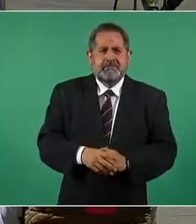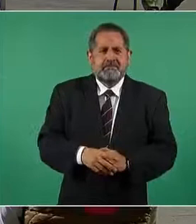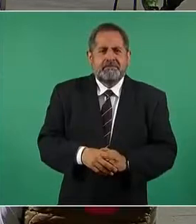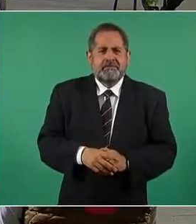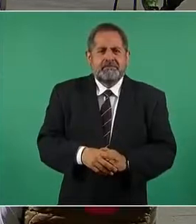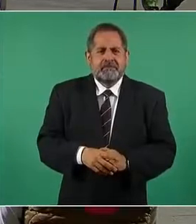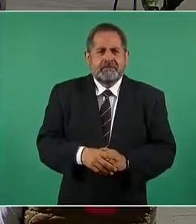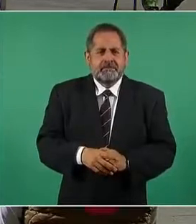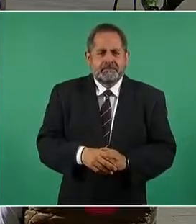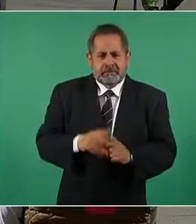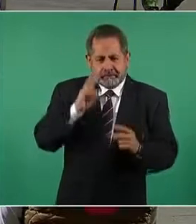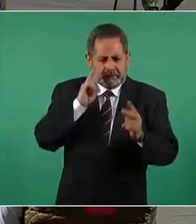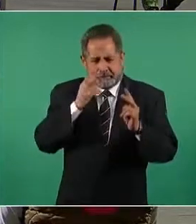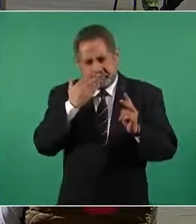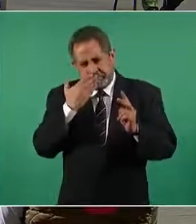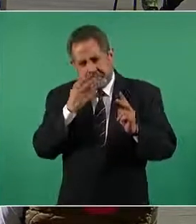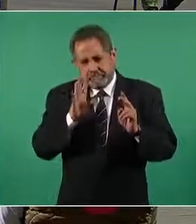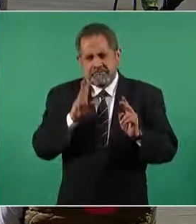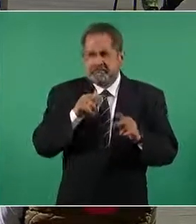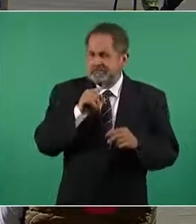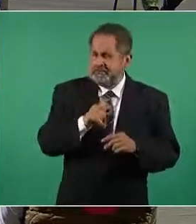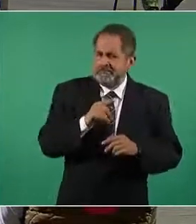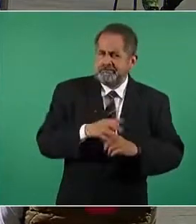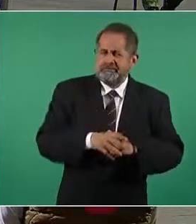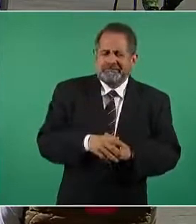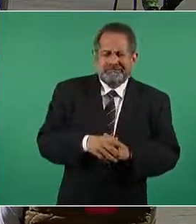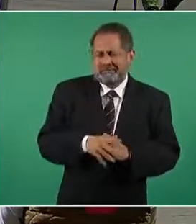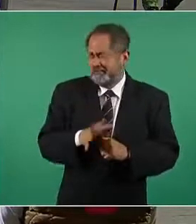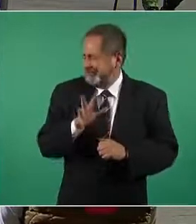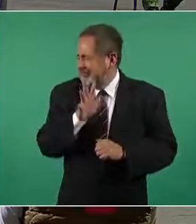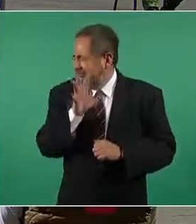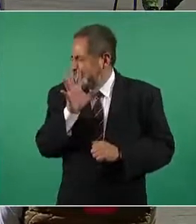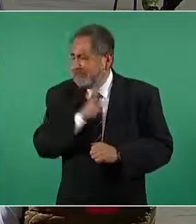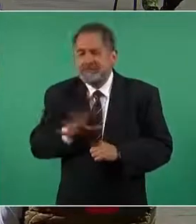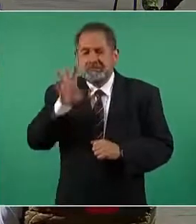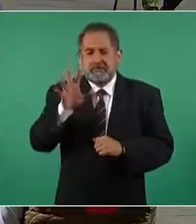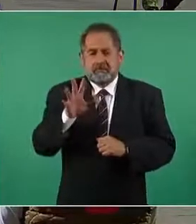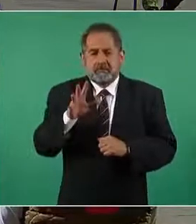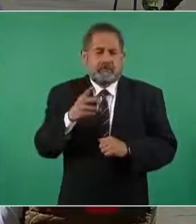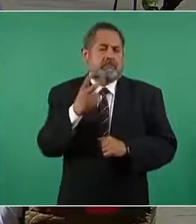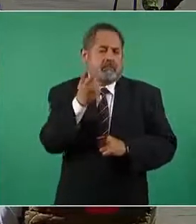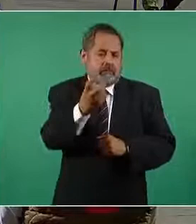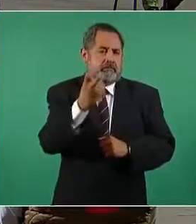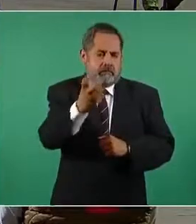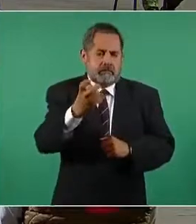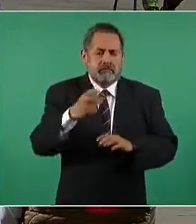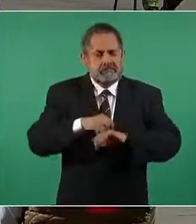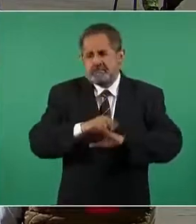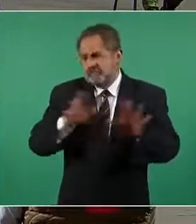no se aprecia bien pero es único entonces ¿cómo no voy a estar de acuerdo